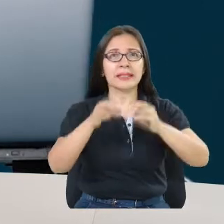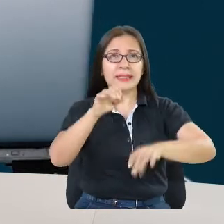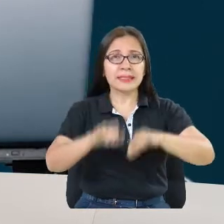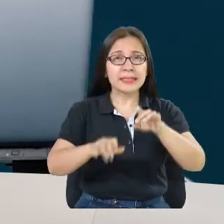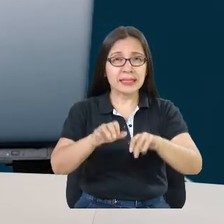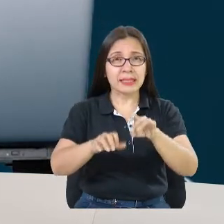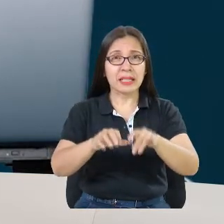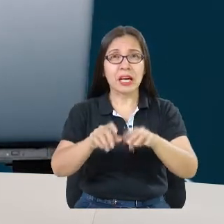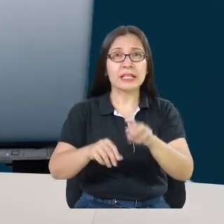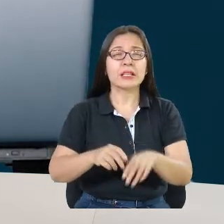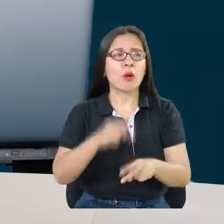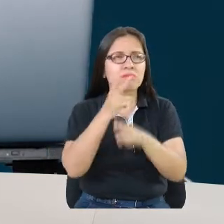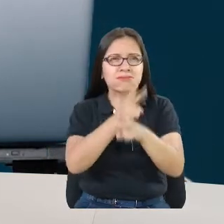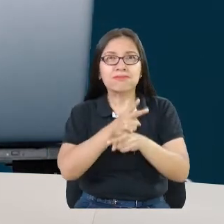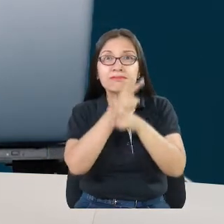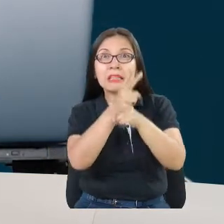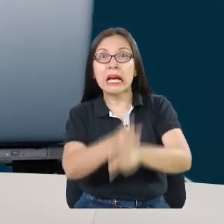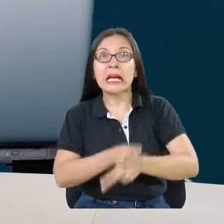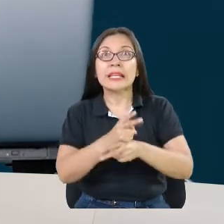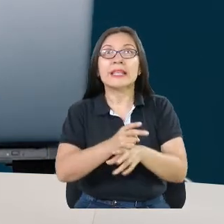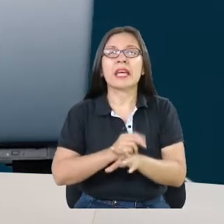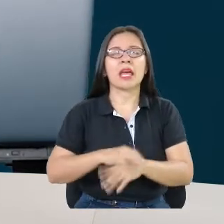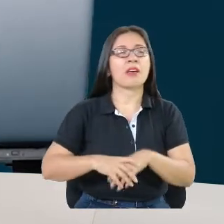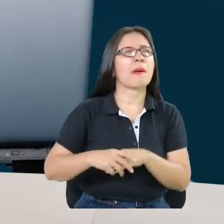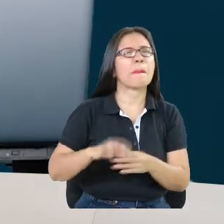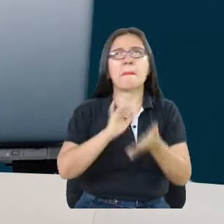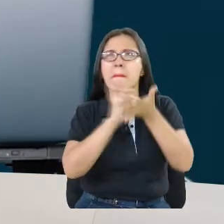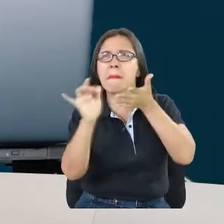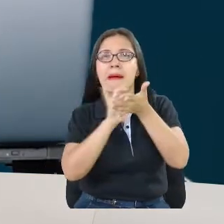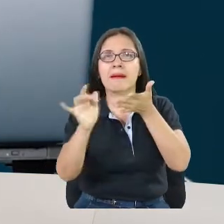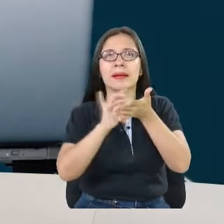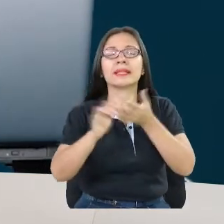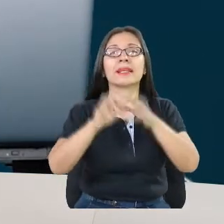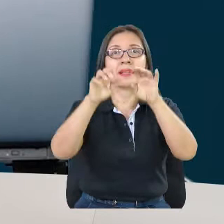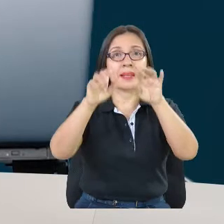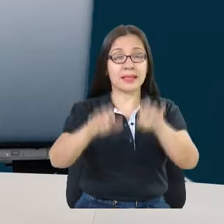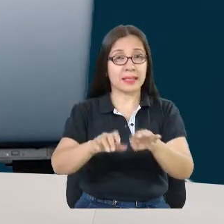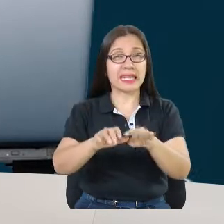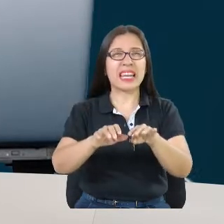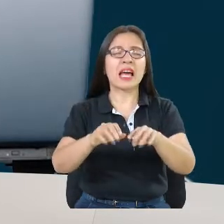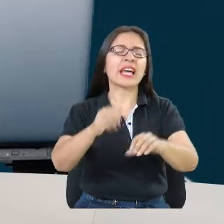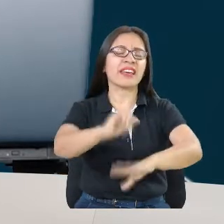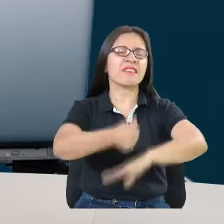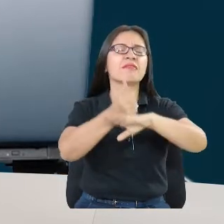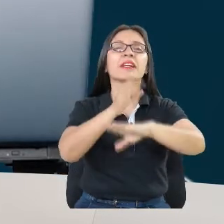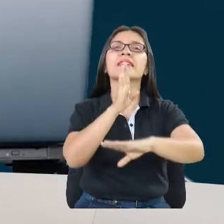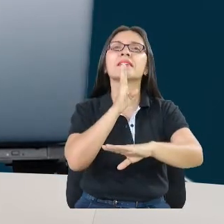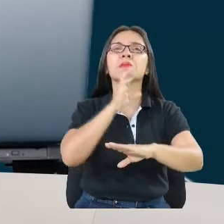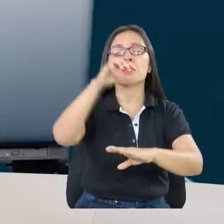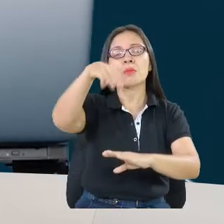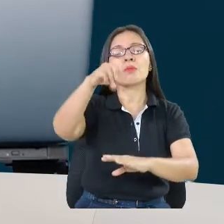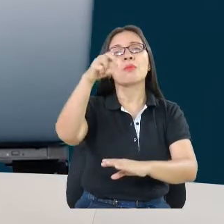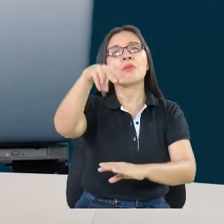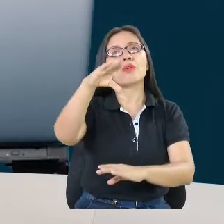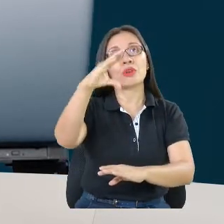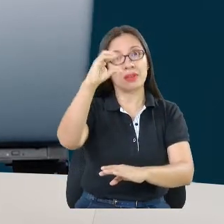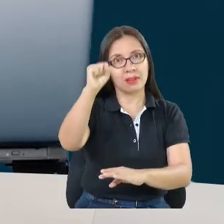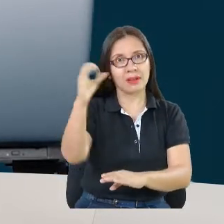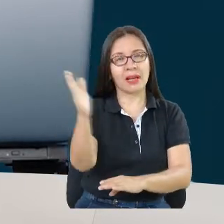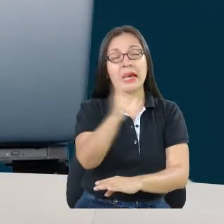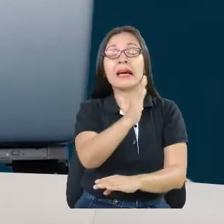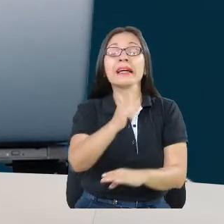del Riesgo de Desastres y Emergencias, en cabeza de la subsecretaría Mónica Jiménez, que es el Sistema de Alertas Tempranas